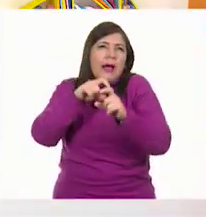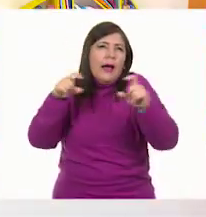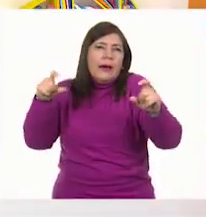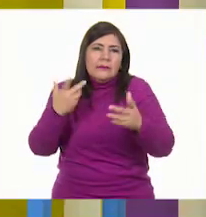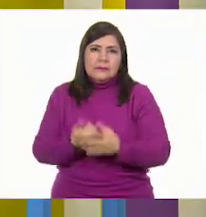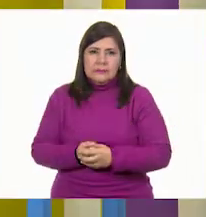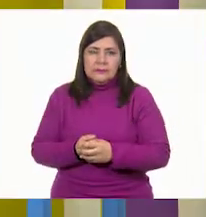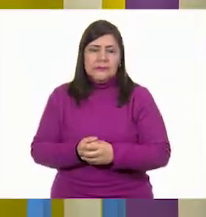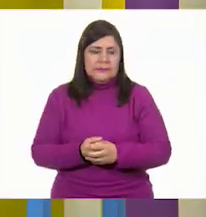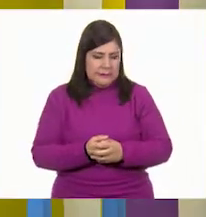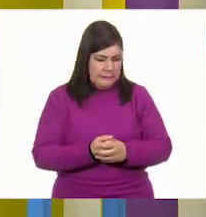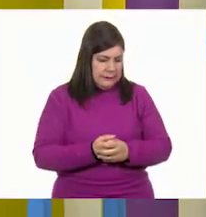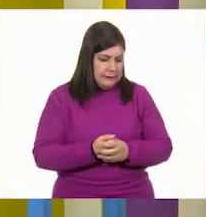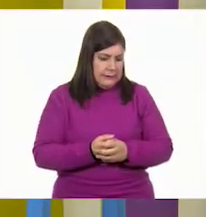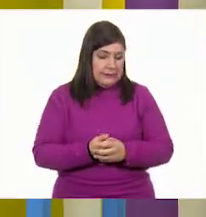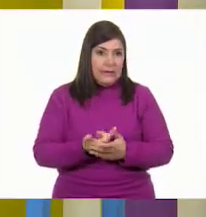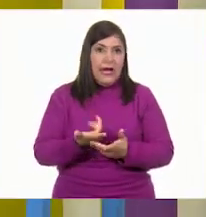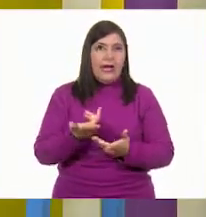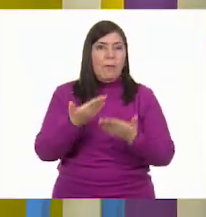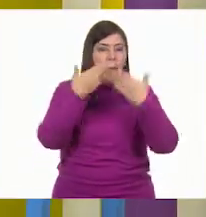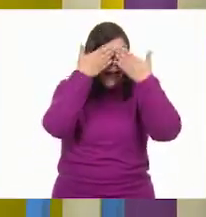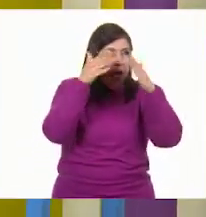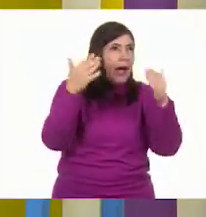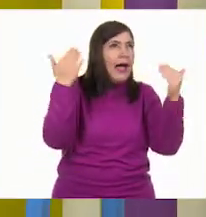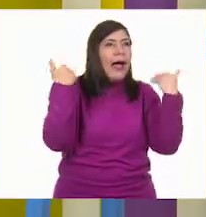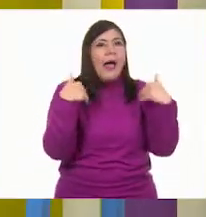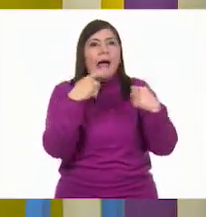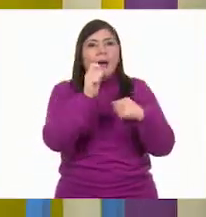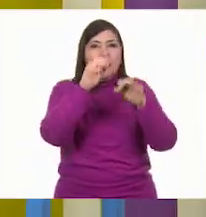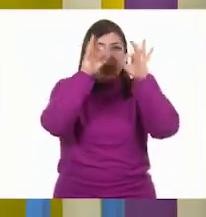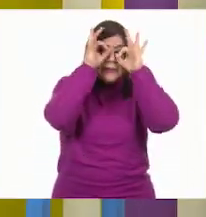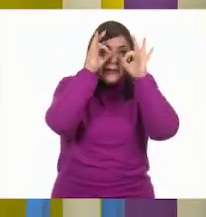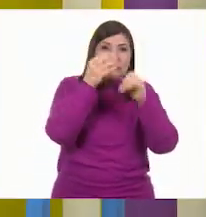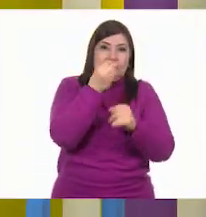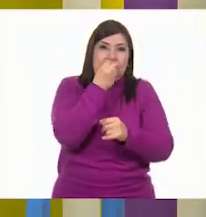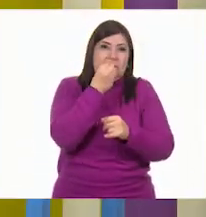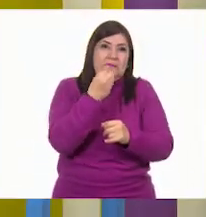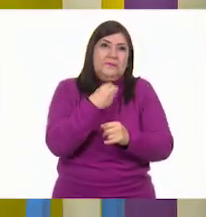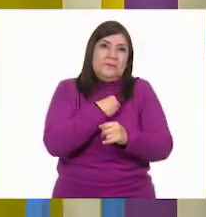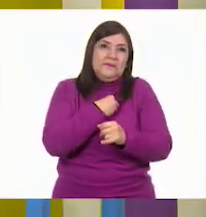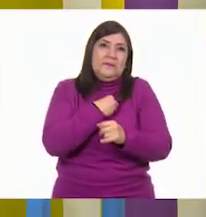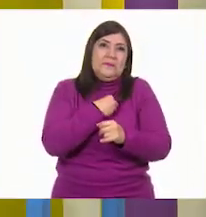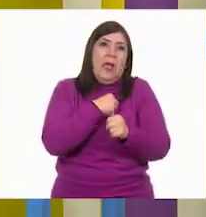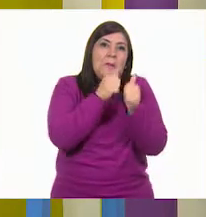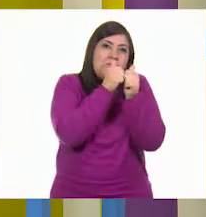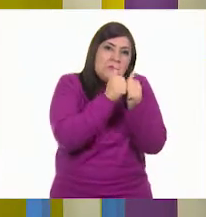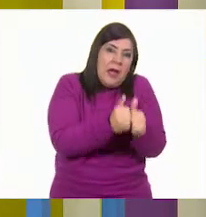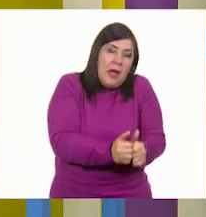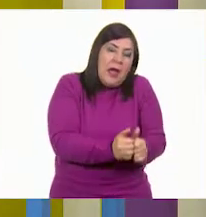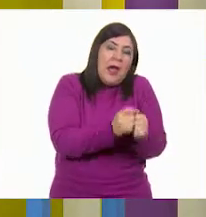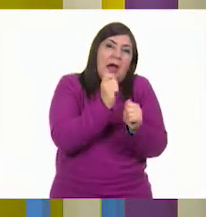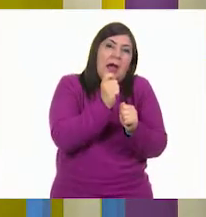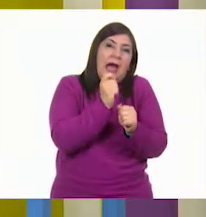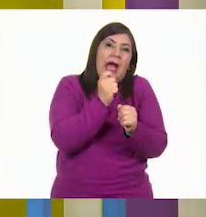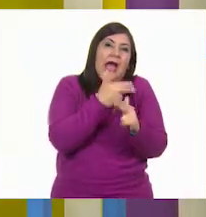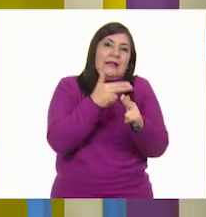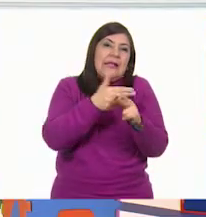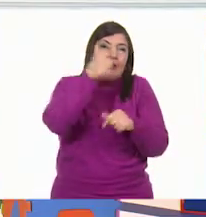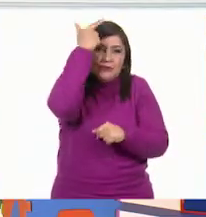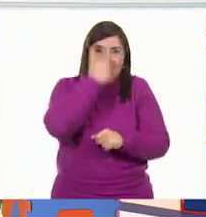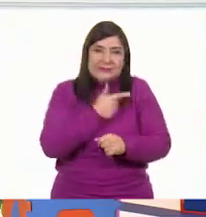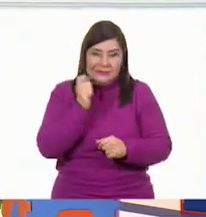Pondría, la aventura de cómo el tecolote tuvo que guardarse hasta la noche. ¡Ay! Eso es